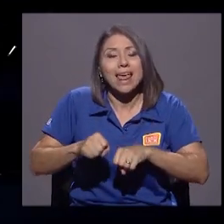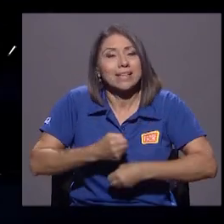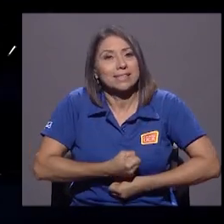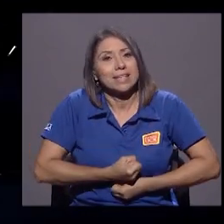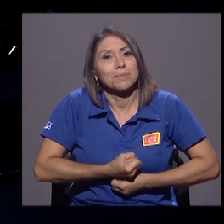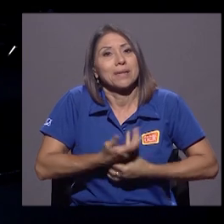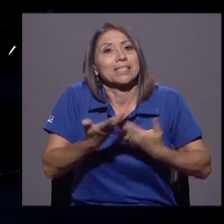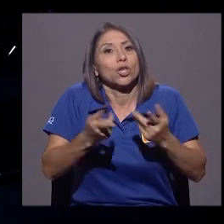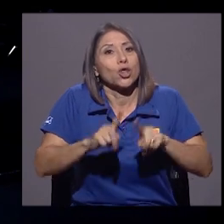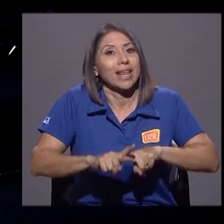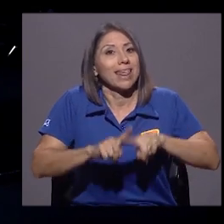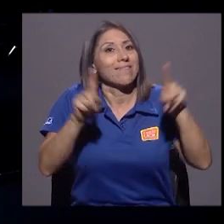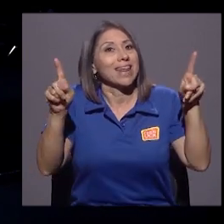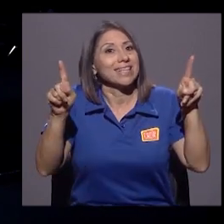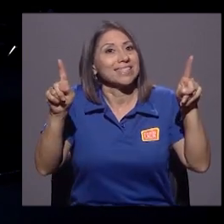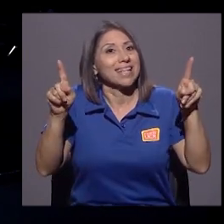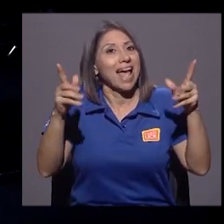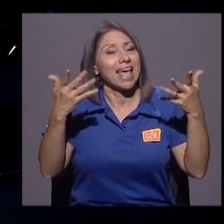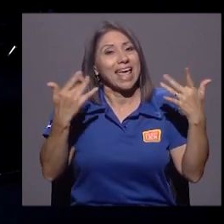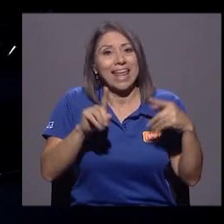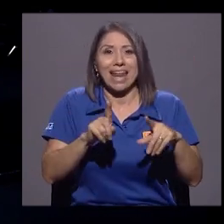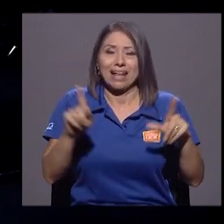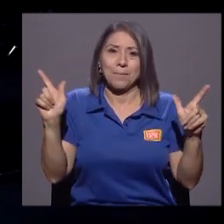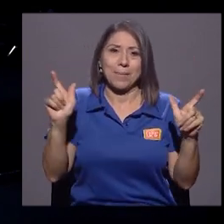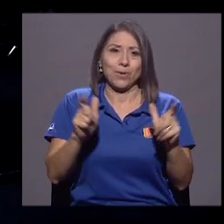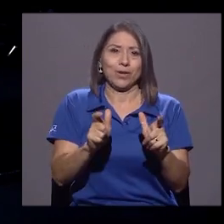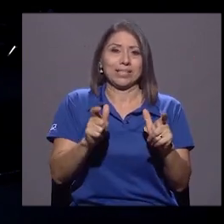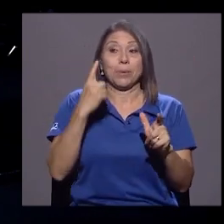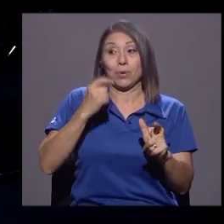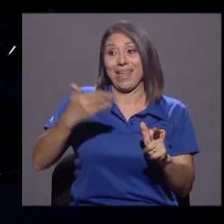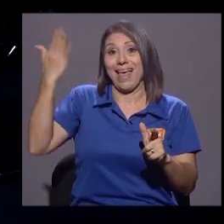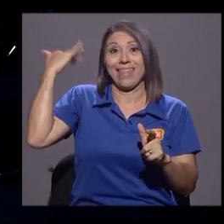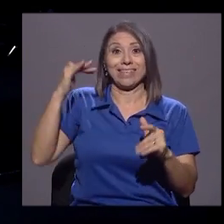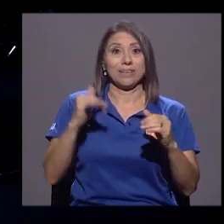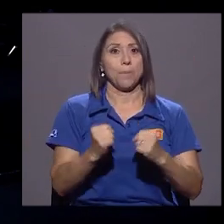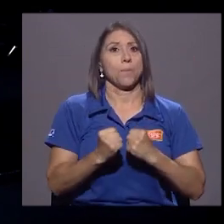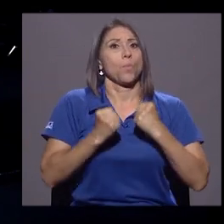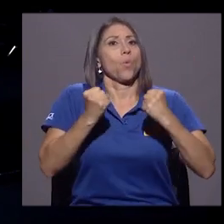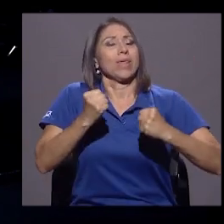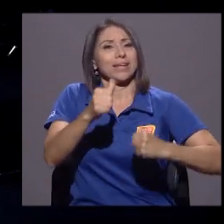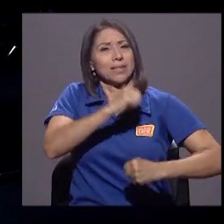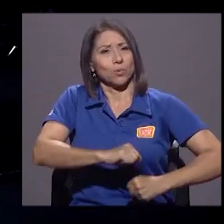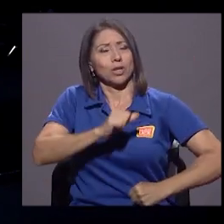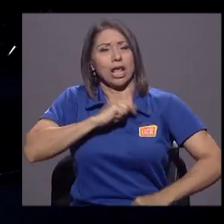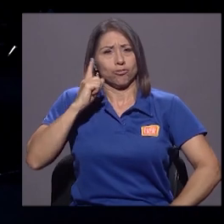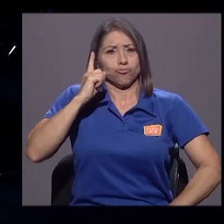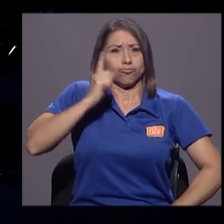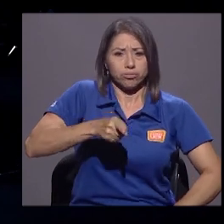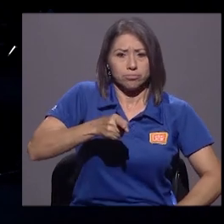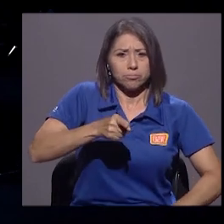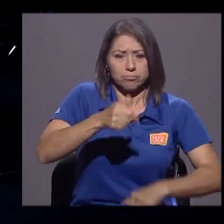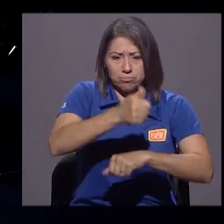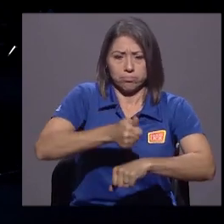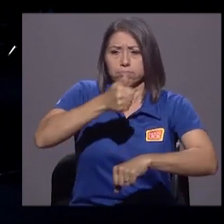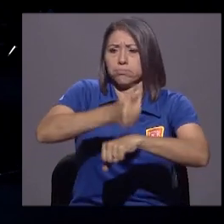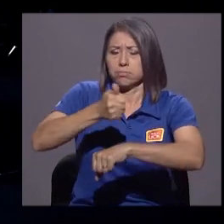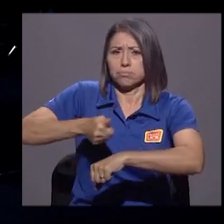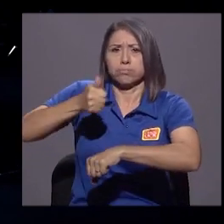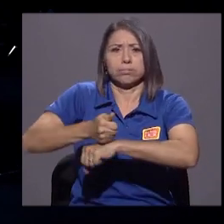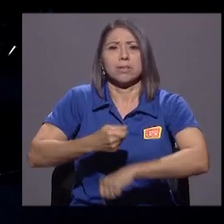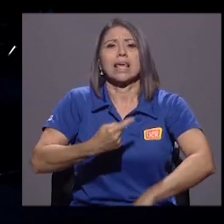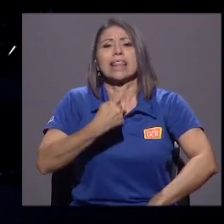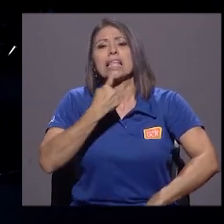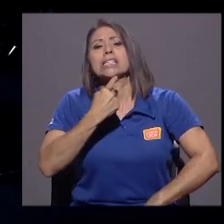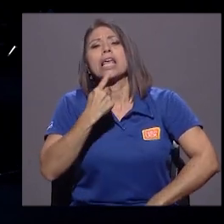la diferencia eran menores, porque había poderes autoritarios que se imponían y establecían sin discusión hacia